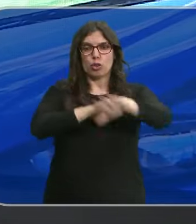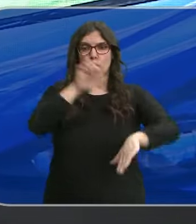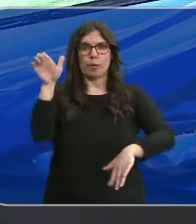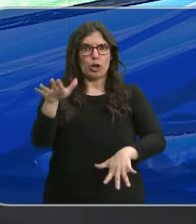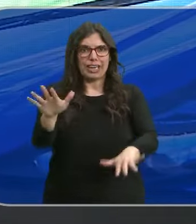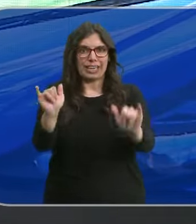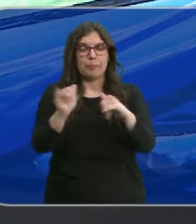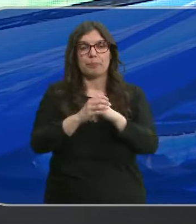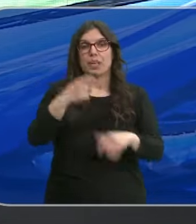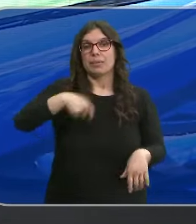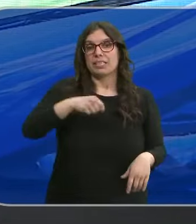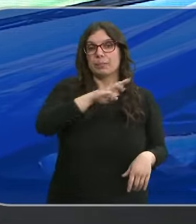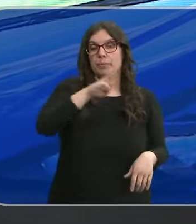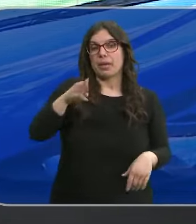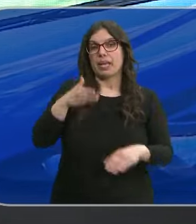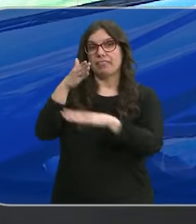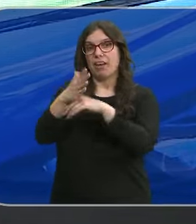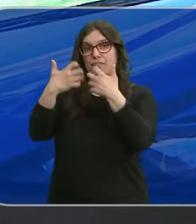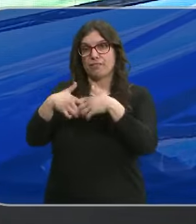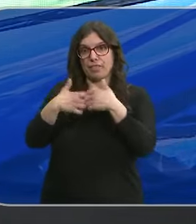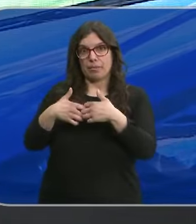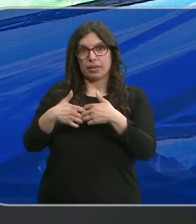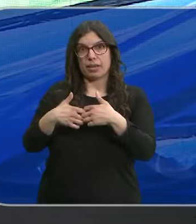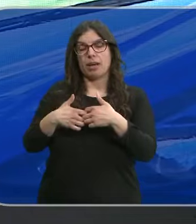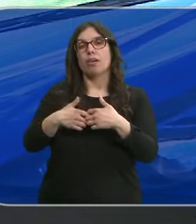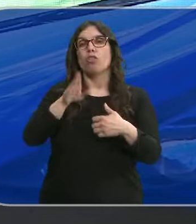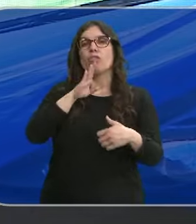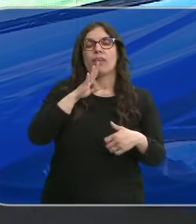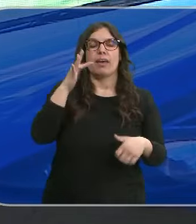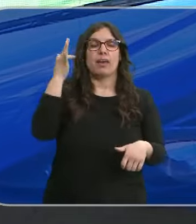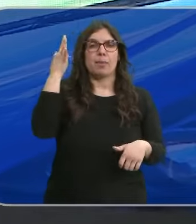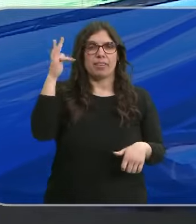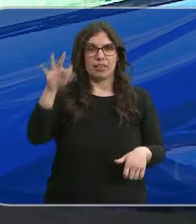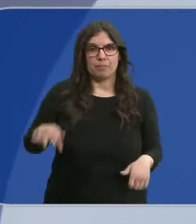El presidente del Partido Popular lo ha dicho en una fábrica de componentes para coches en Vizcaya.